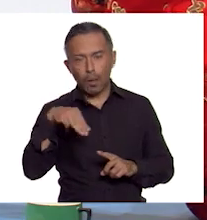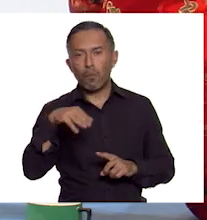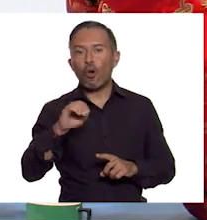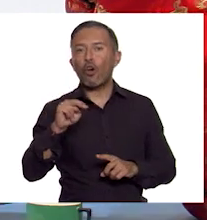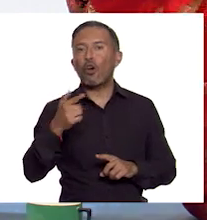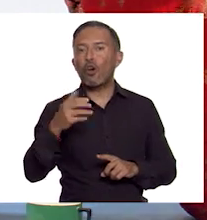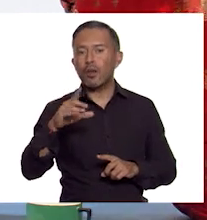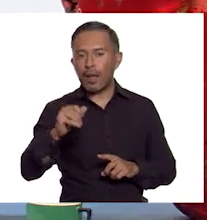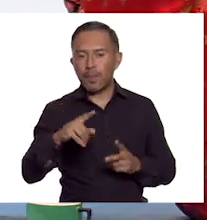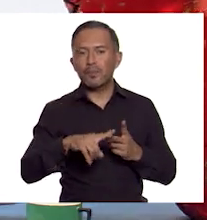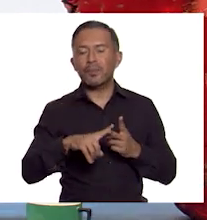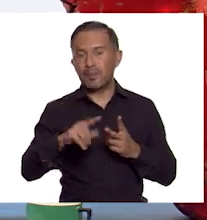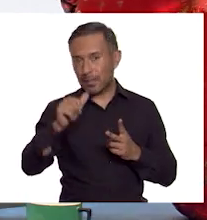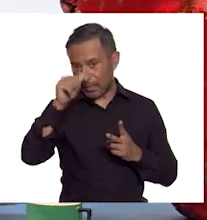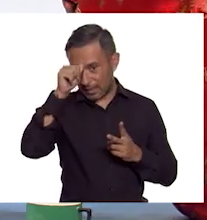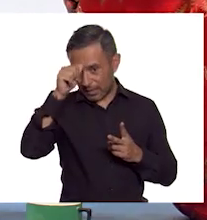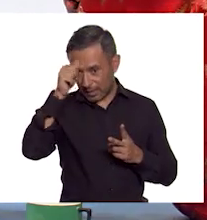India,